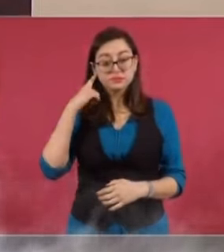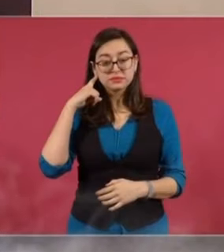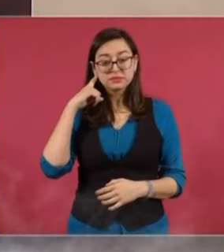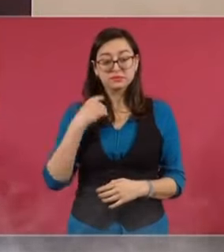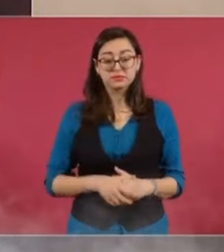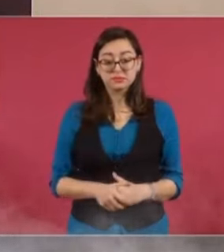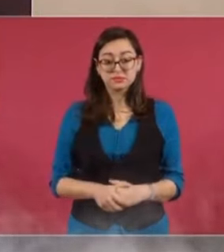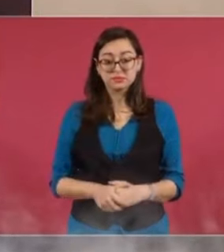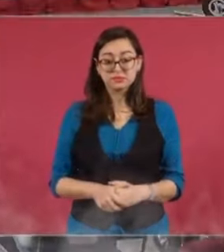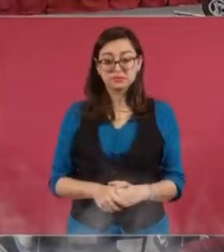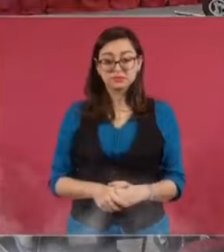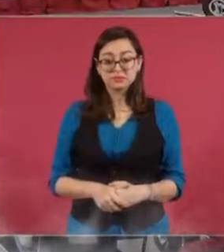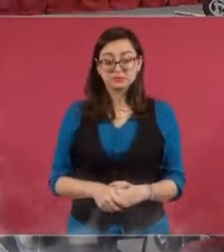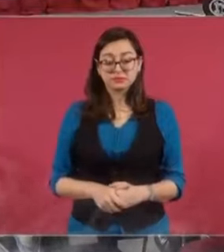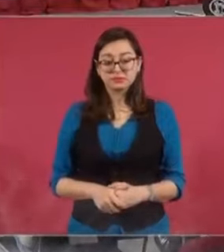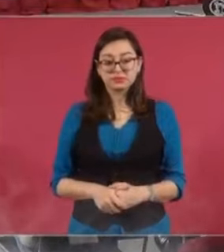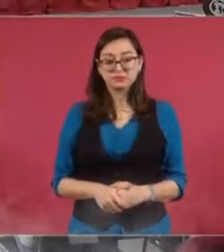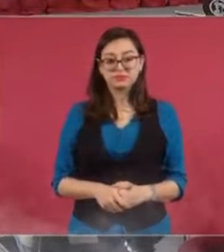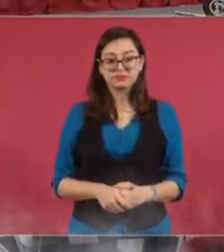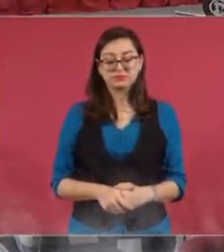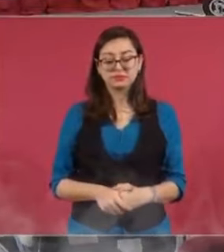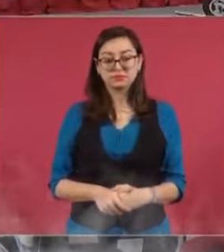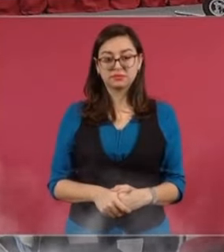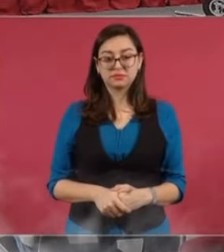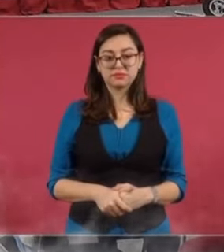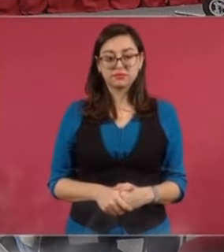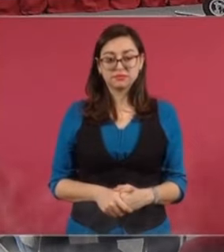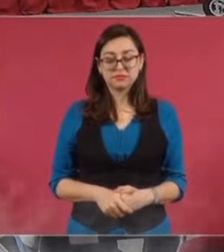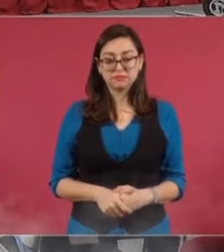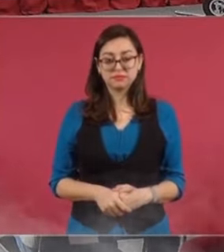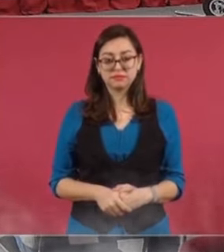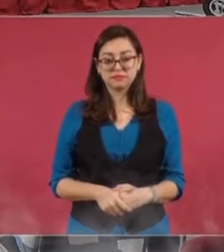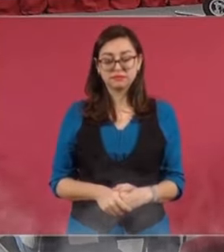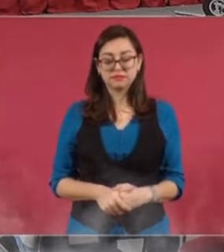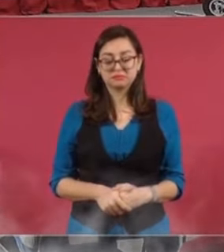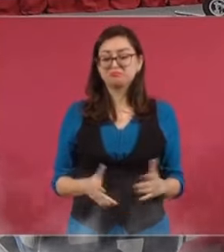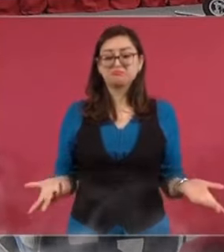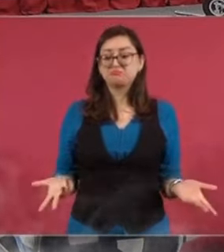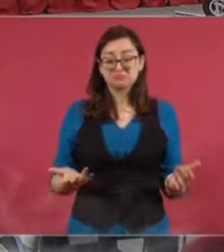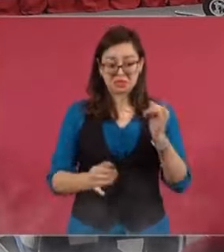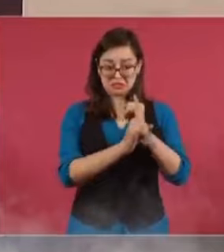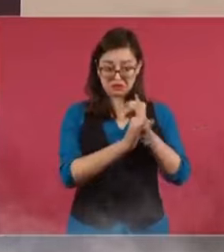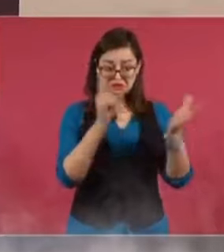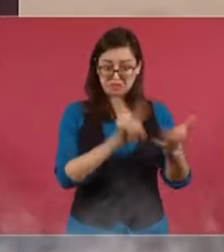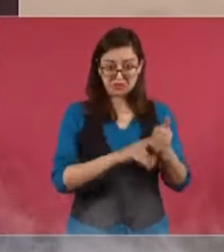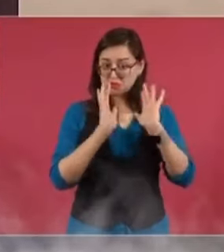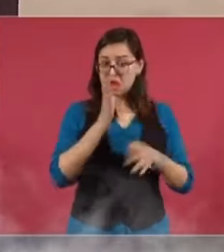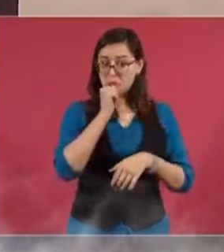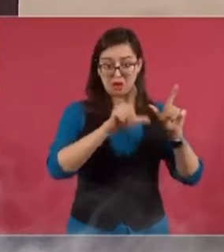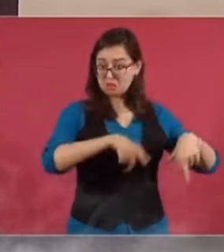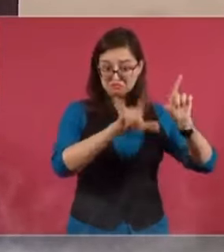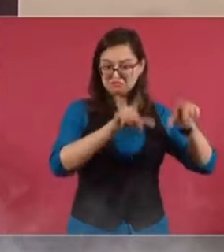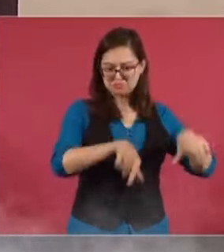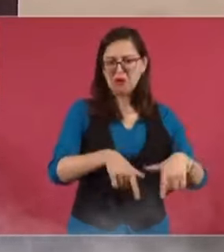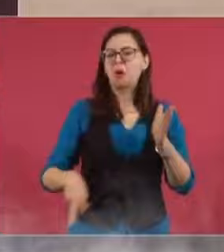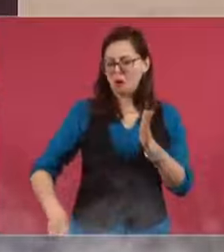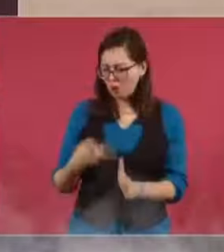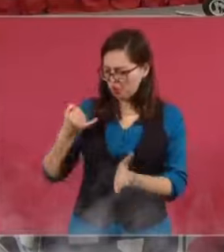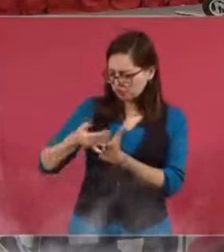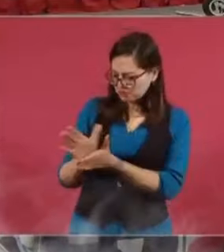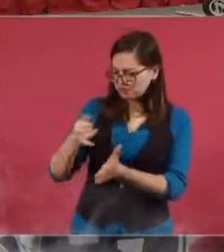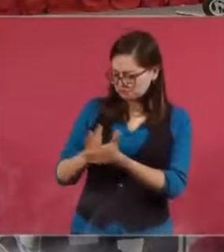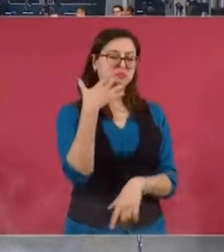¿Era Facebook y Twitter y Facebook? Sí, no, no, y quedan los volantes. Y además, ya nos estamos